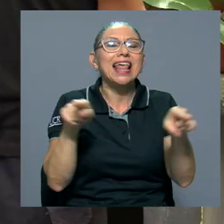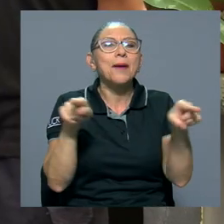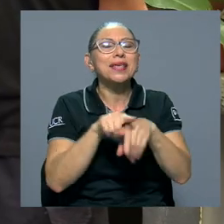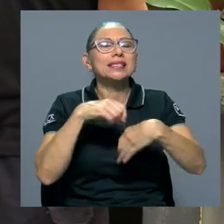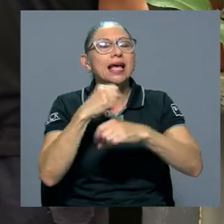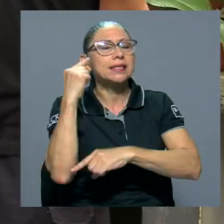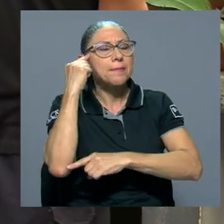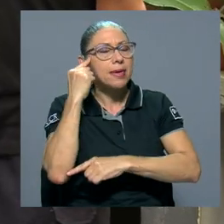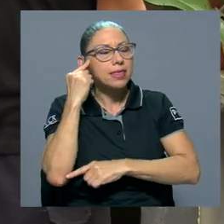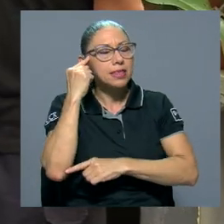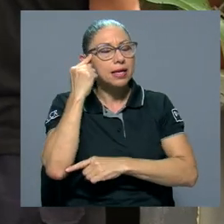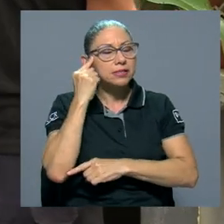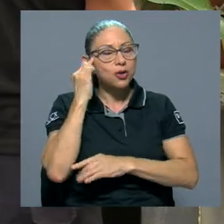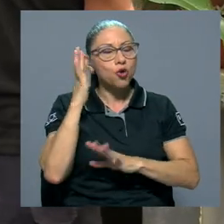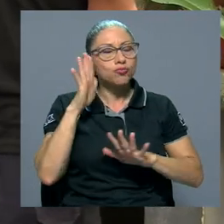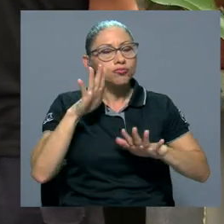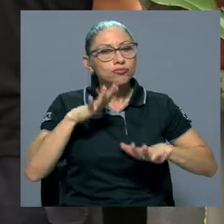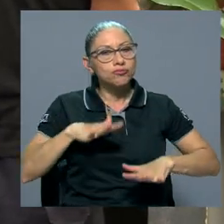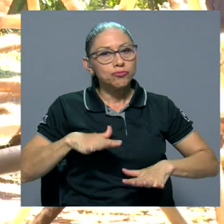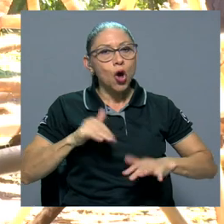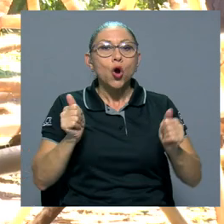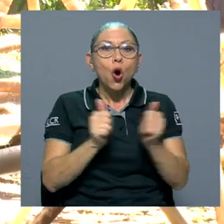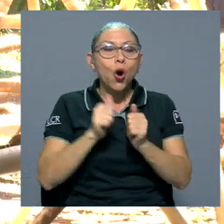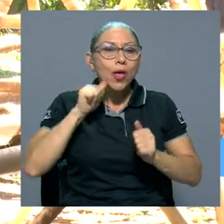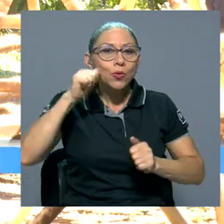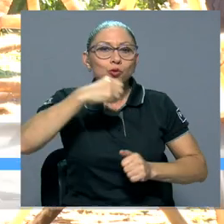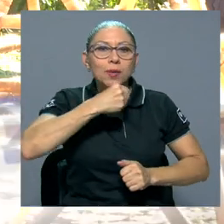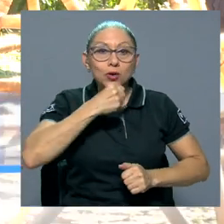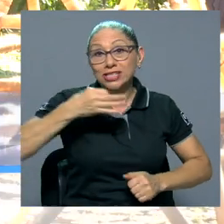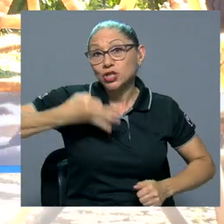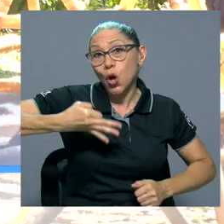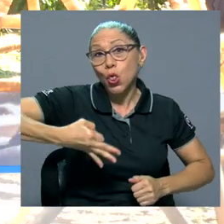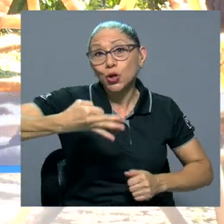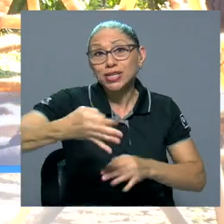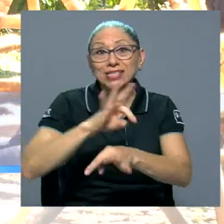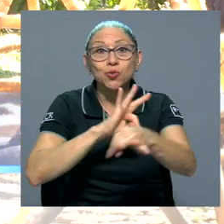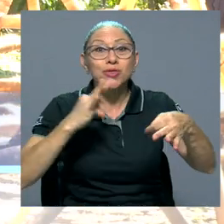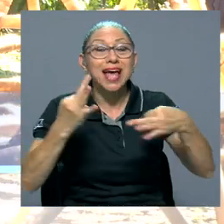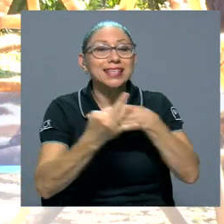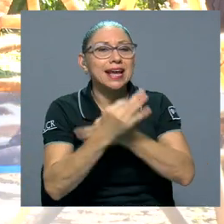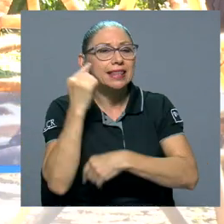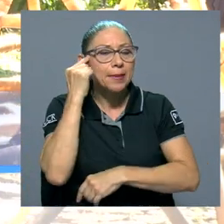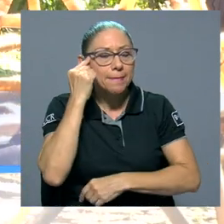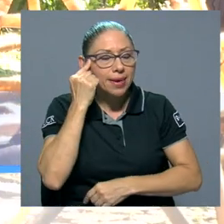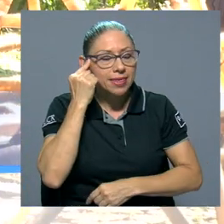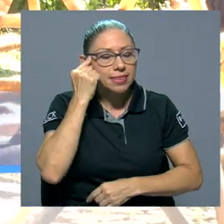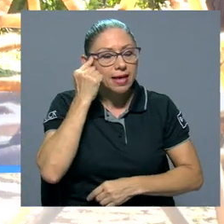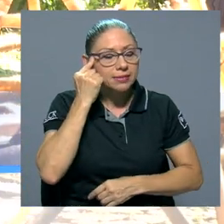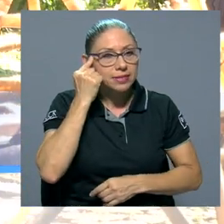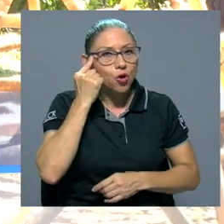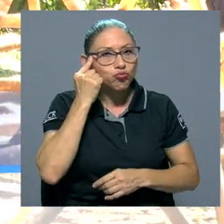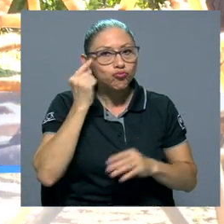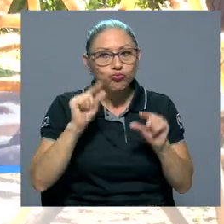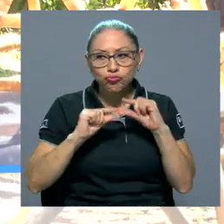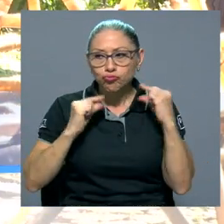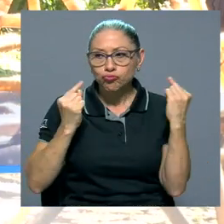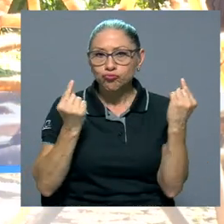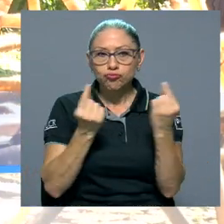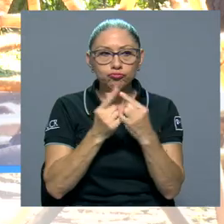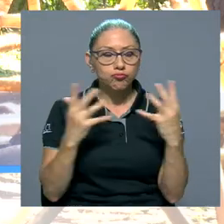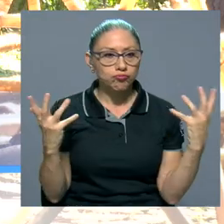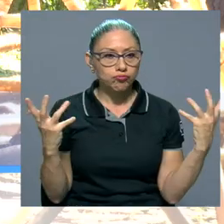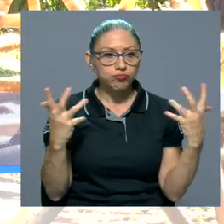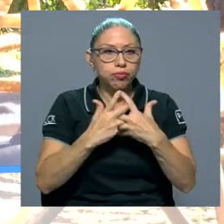adultos mayores. Todos los días se hace un taller de meditación y de cohesión grupal.